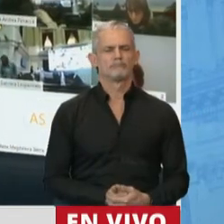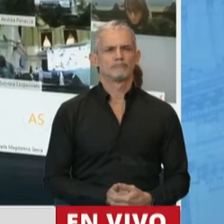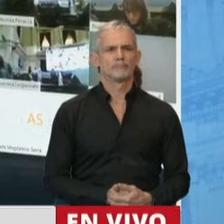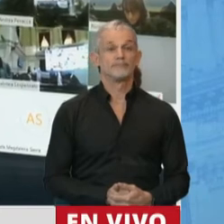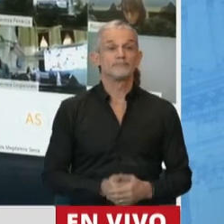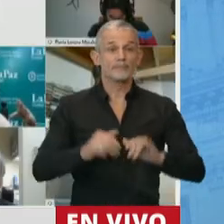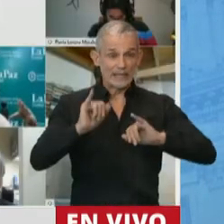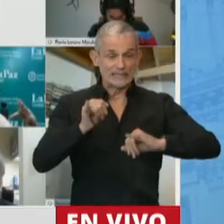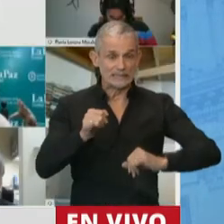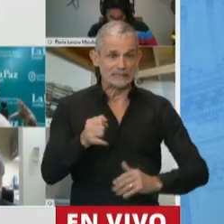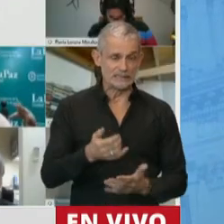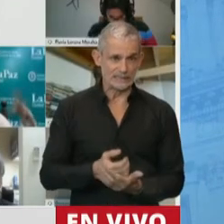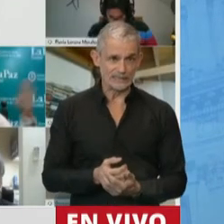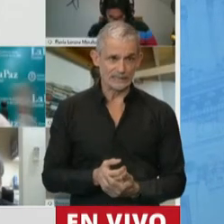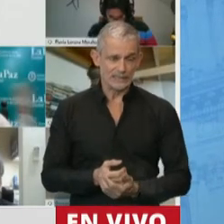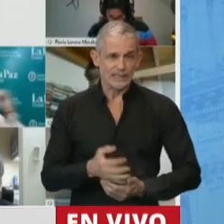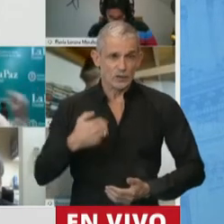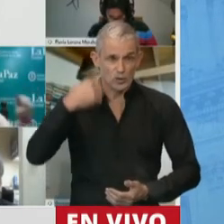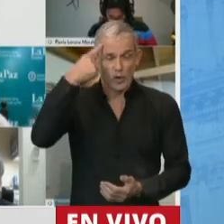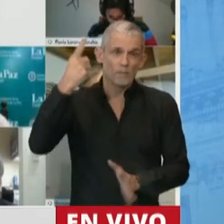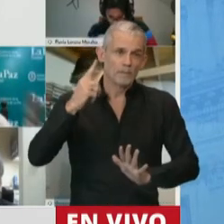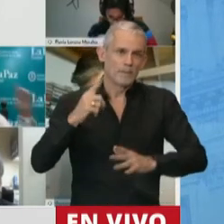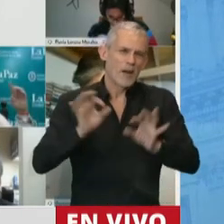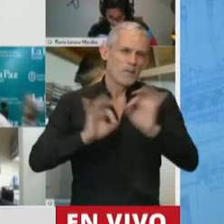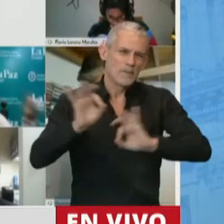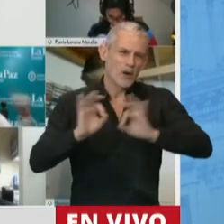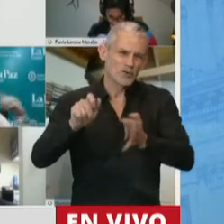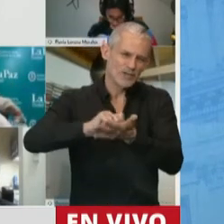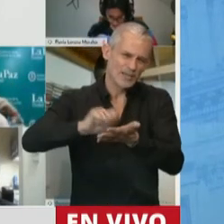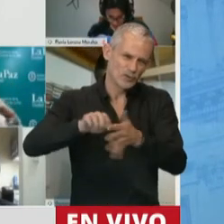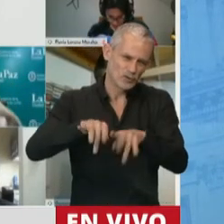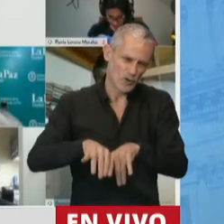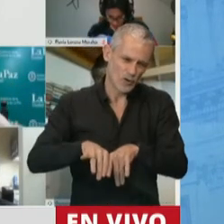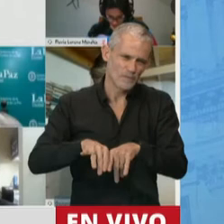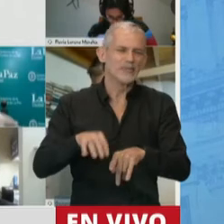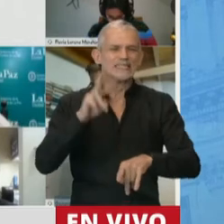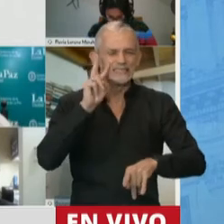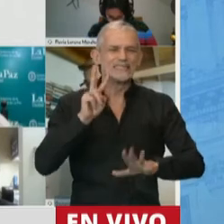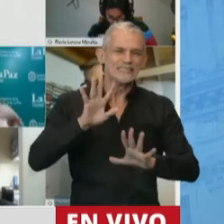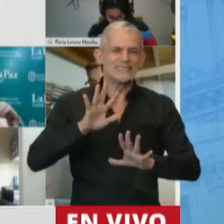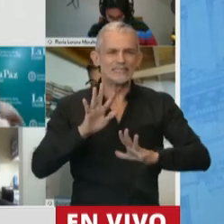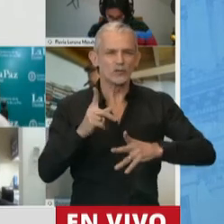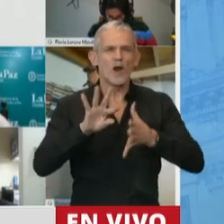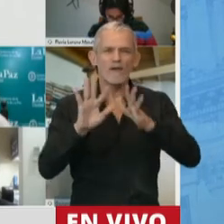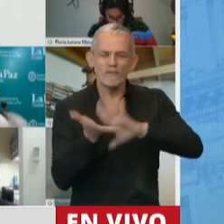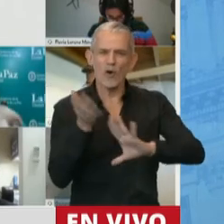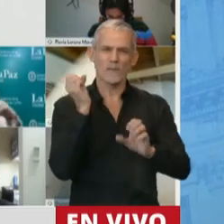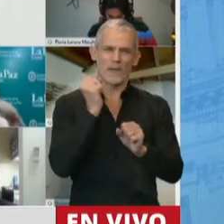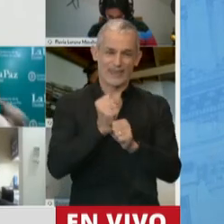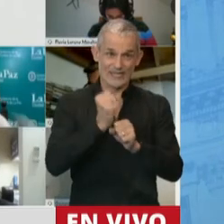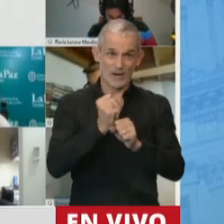Sí, he concebido mi proyecto viendo que es una modalidad de trabajo